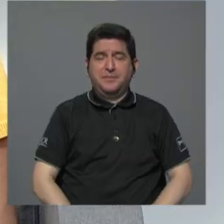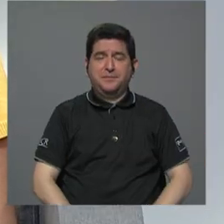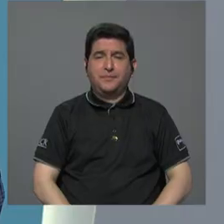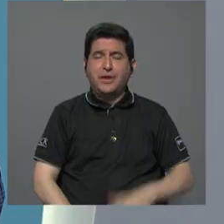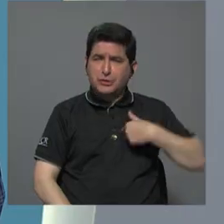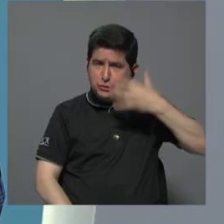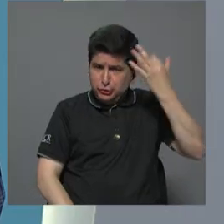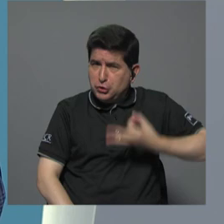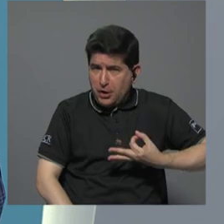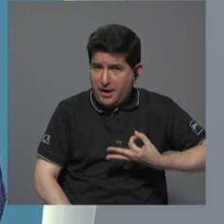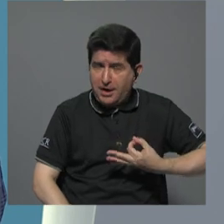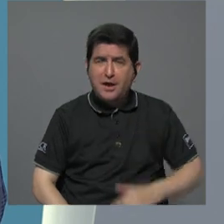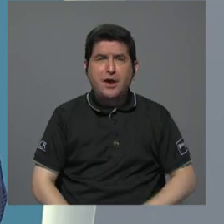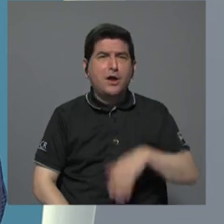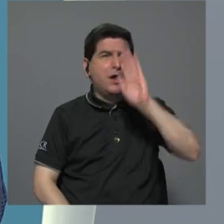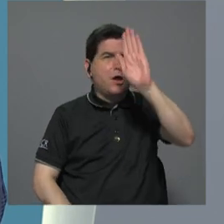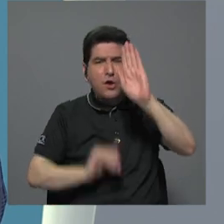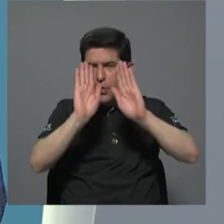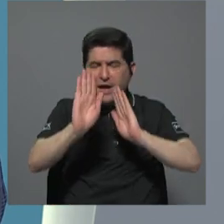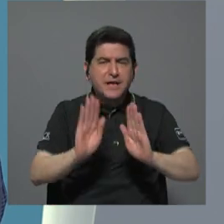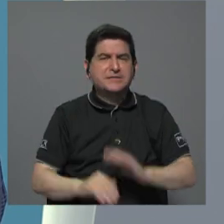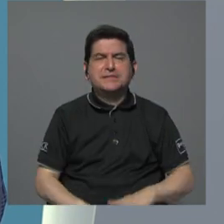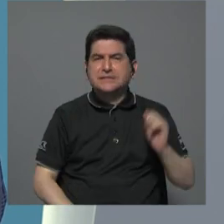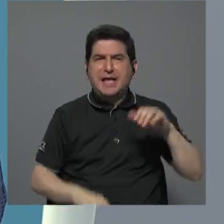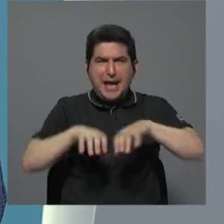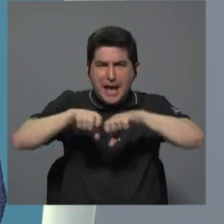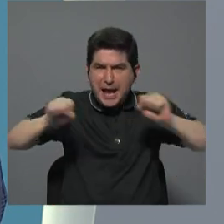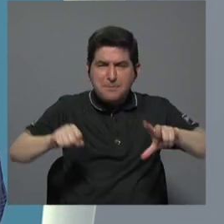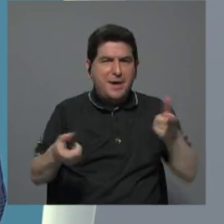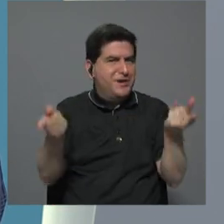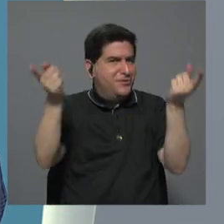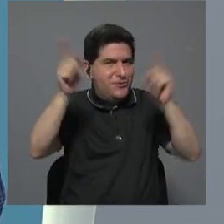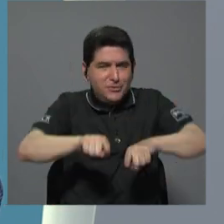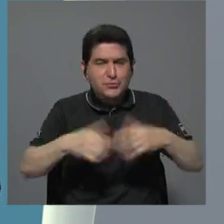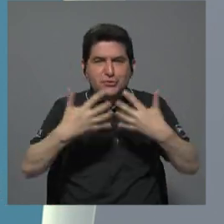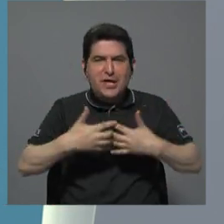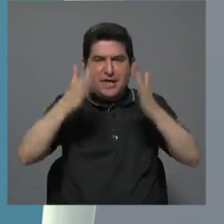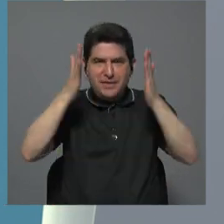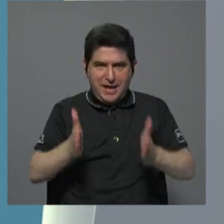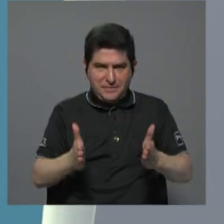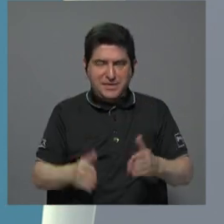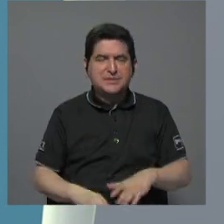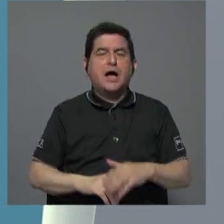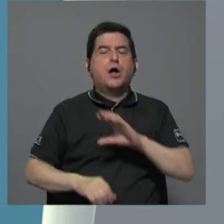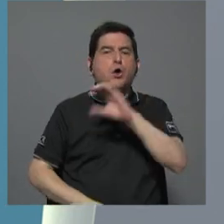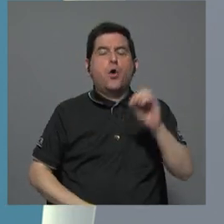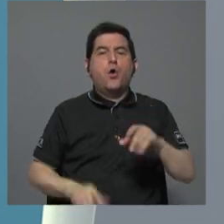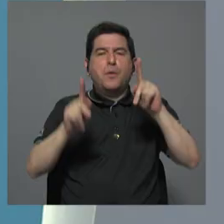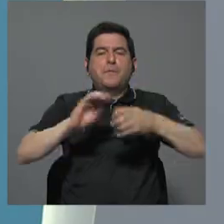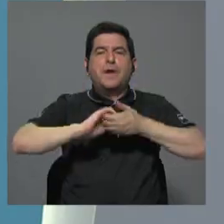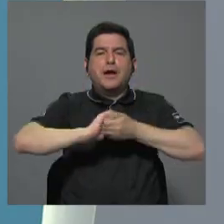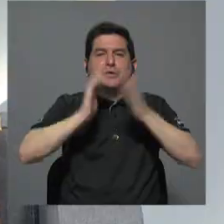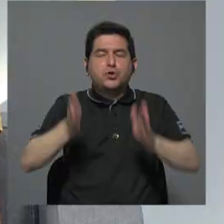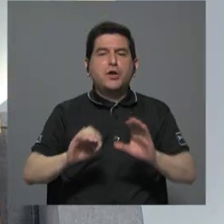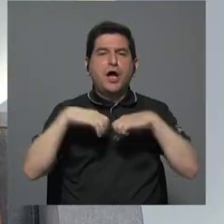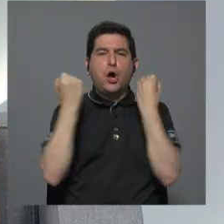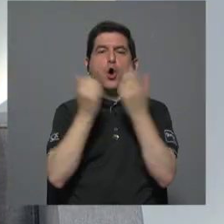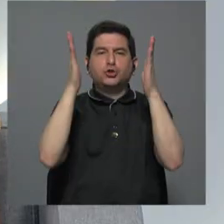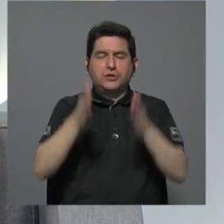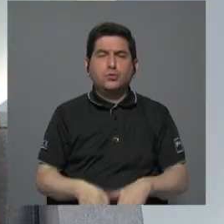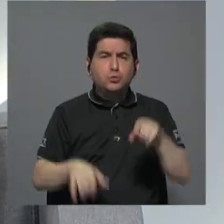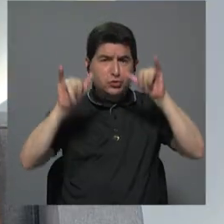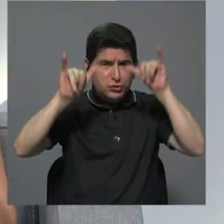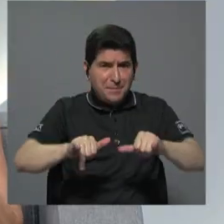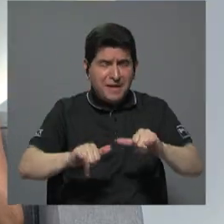Estado. Yo creo que los esquemas de corrupción no se dan porque hay un empresario o hay un cooperativista o hay un sindicalista. O sea, ¿lo mantendría? ¿Se